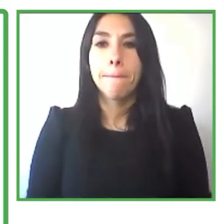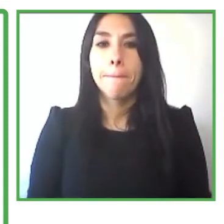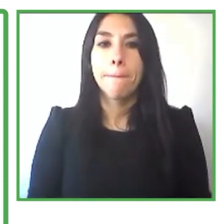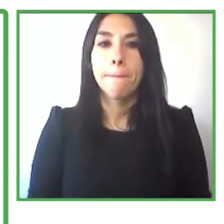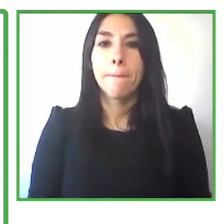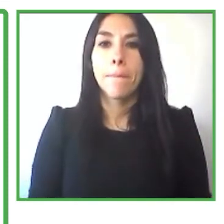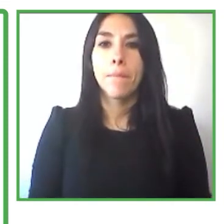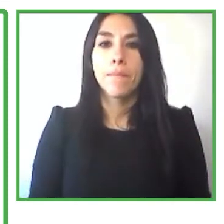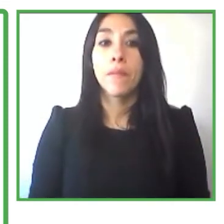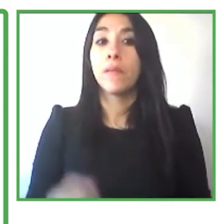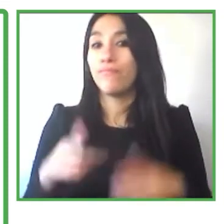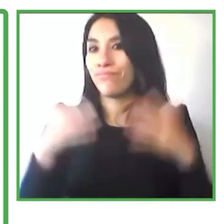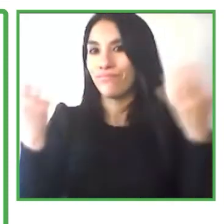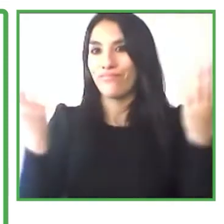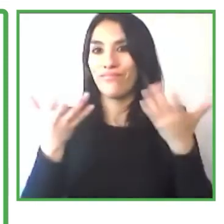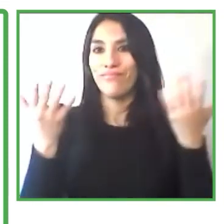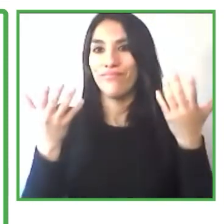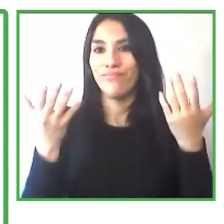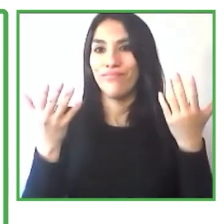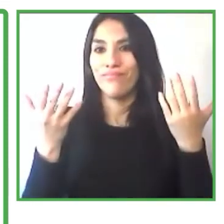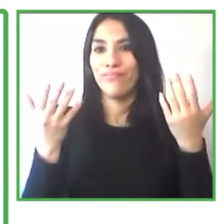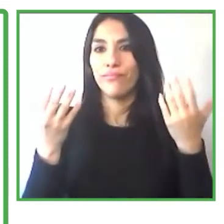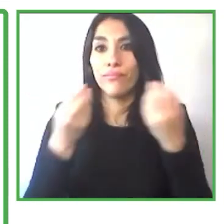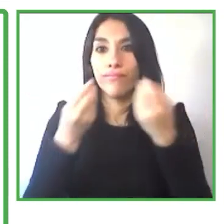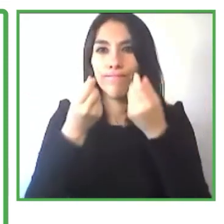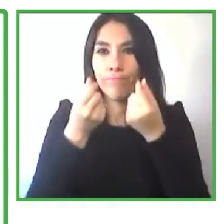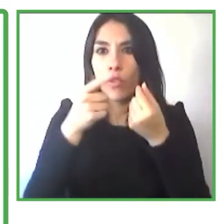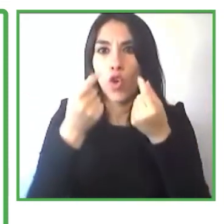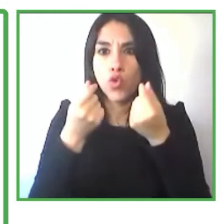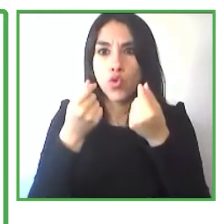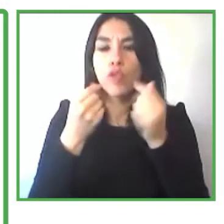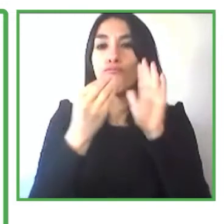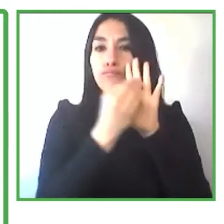lo que se incluye en esta red para los miembros